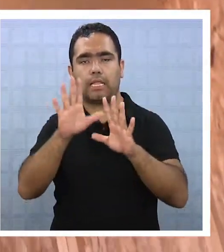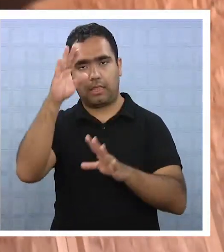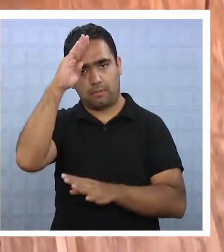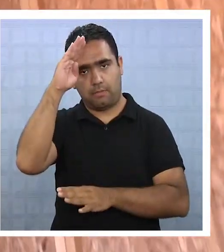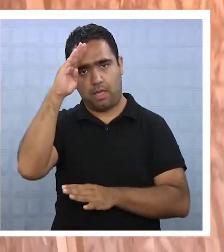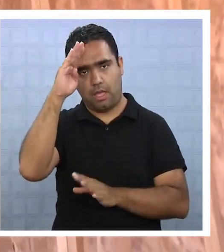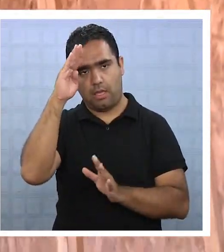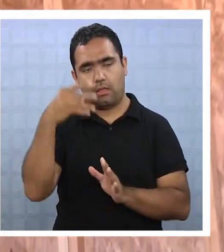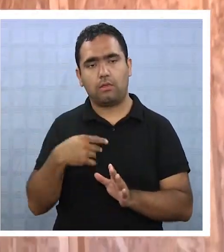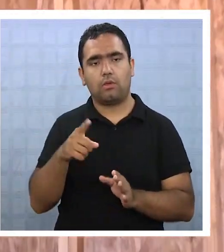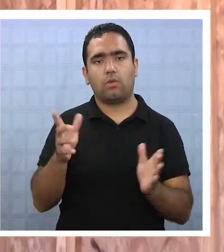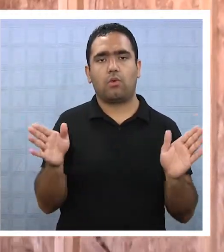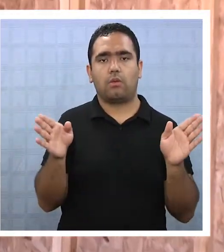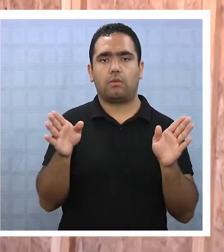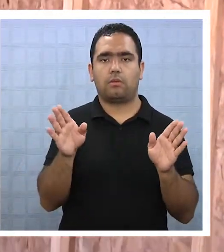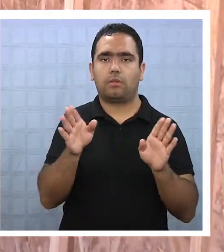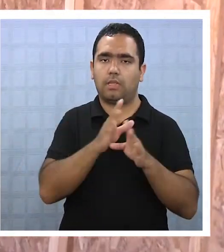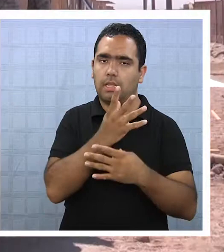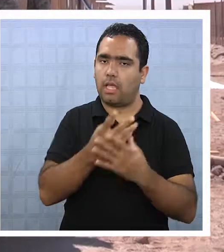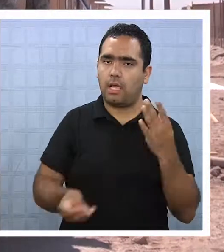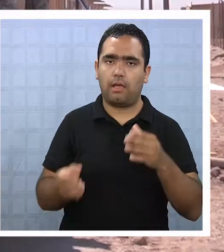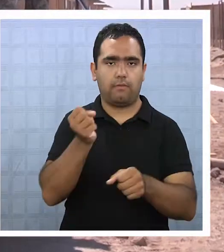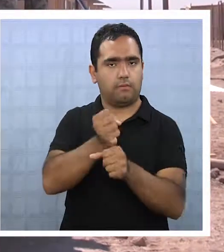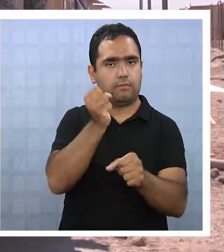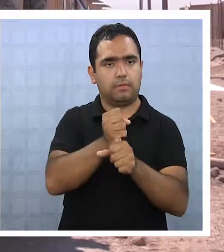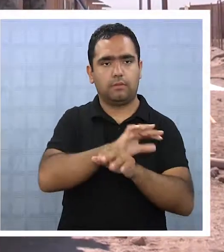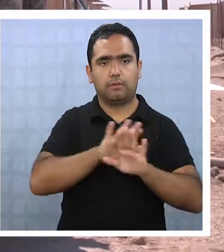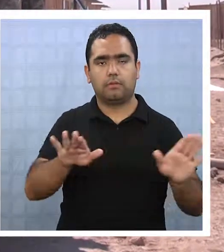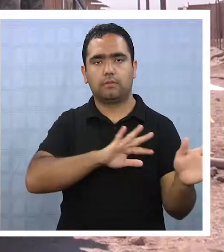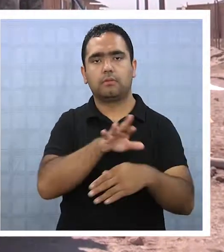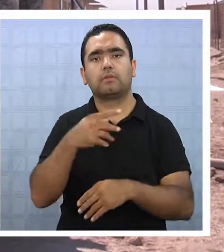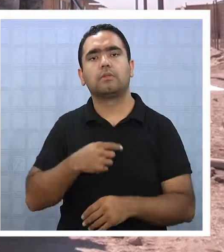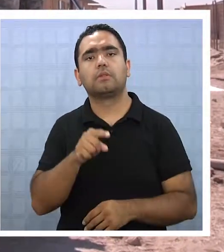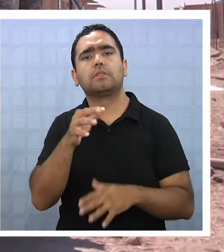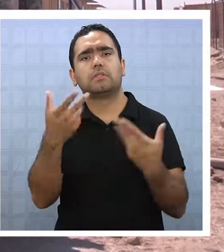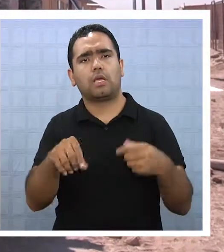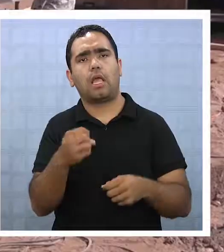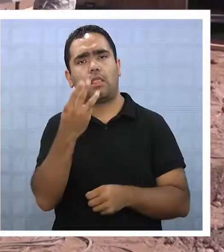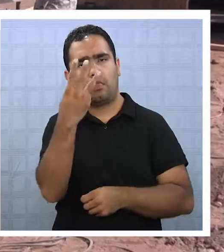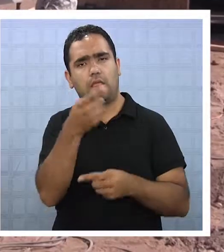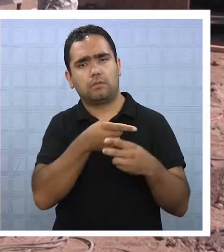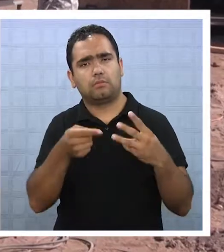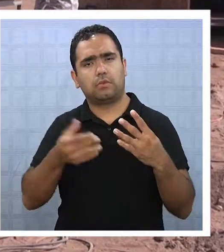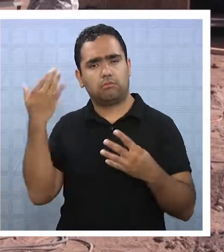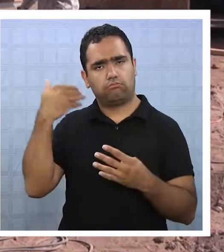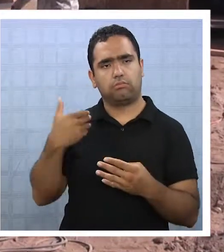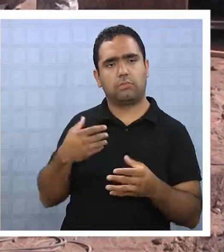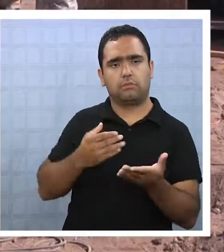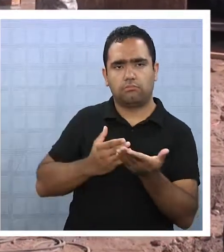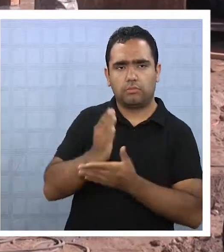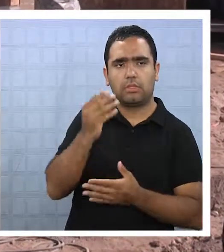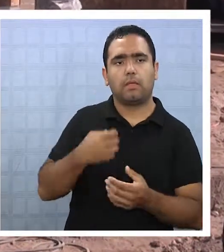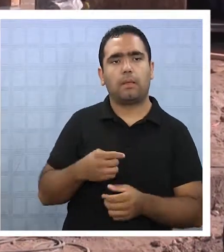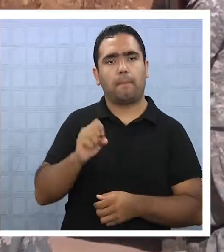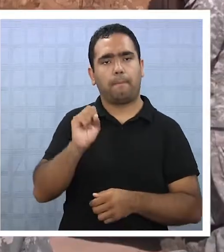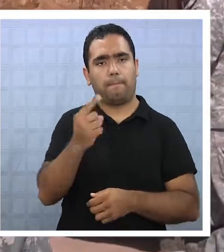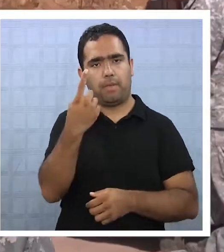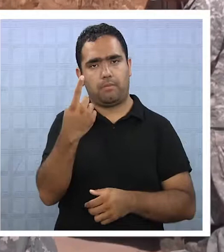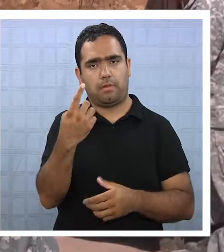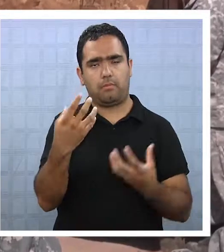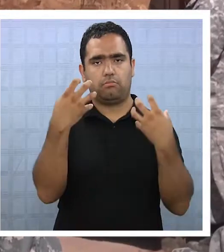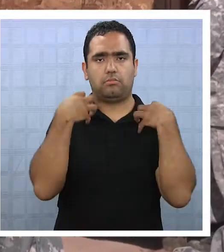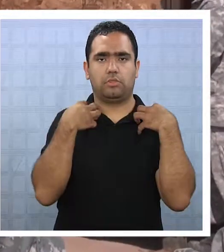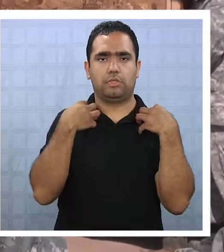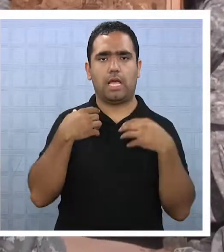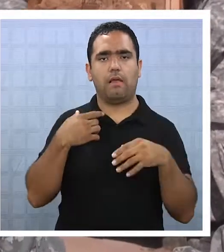Hasta el 10 de mayo tienen de plazo para culminar esta tarea. Bueno, desde ya hace tres semanas, la